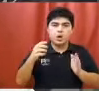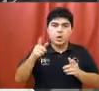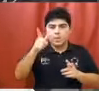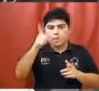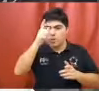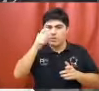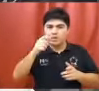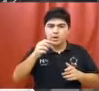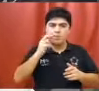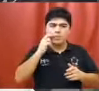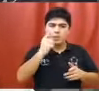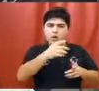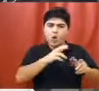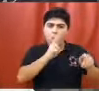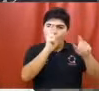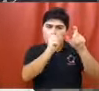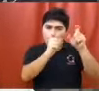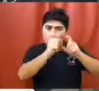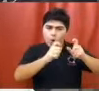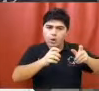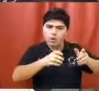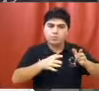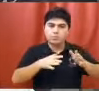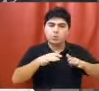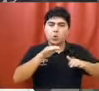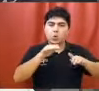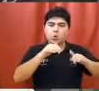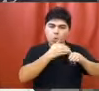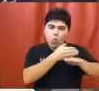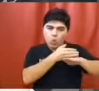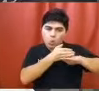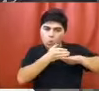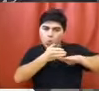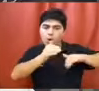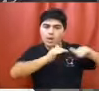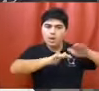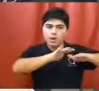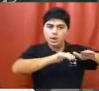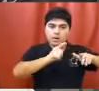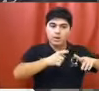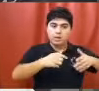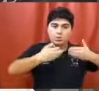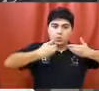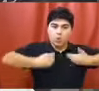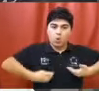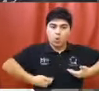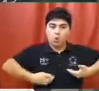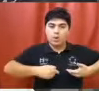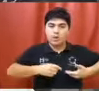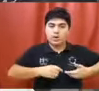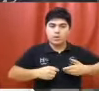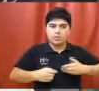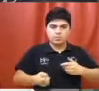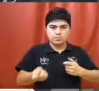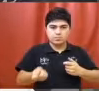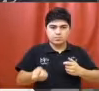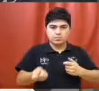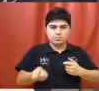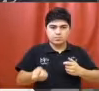tareas de cacheo y control mientras dure la actividad diaria. Los mismos deberán vestir un informe reglamentario.